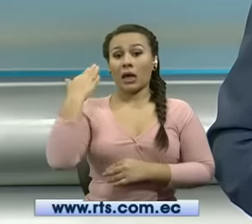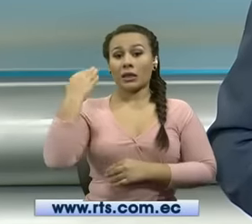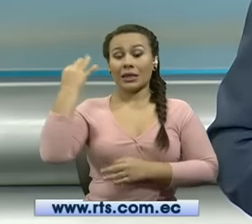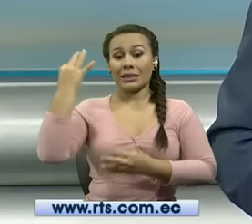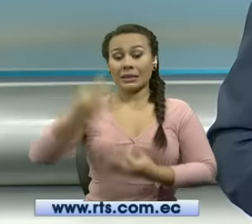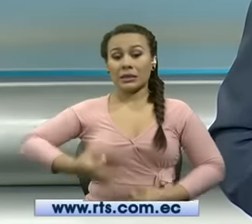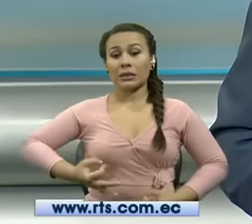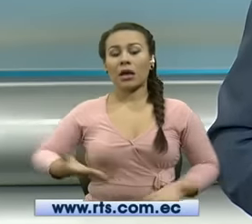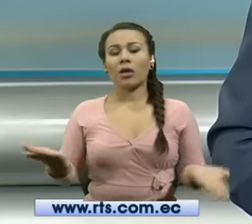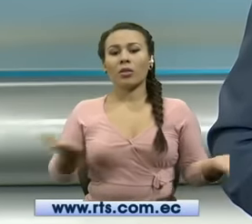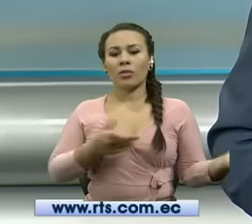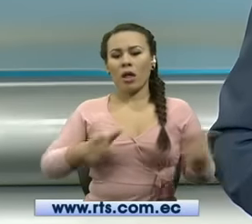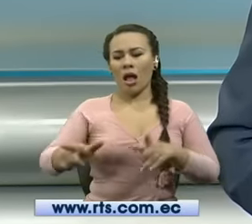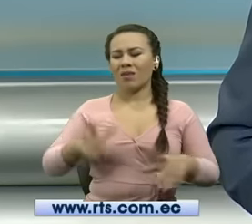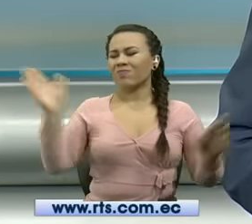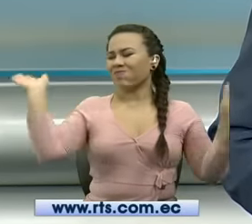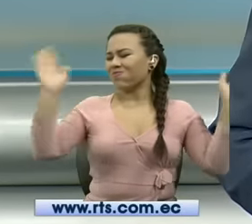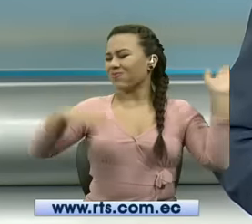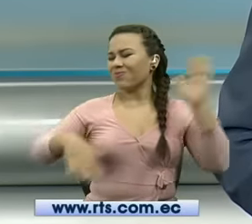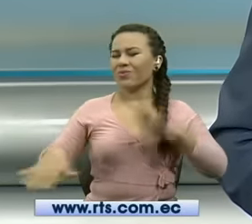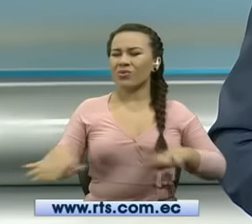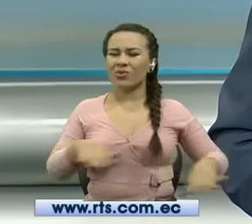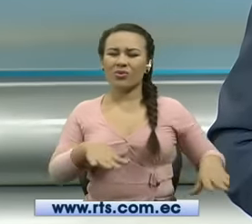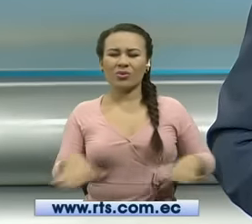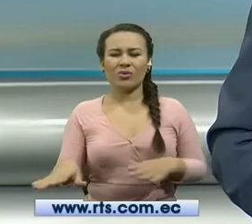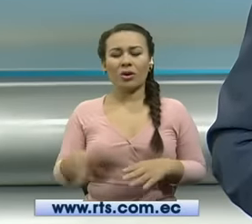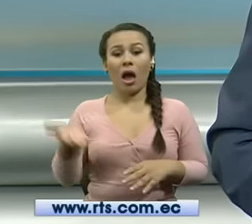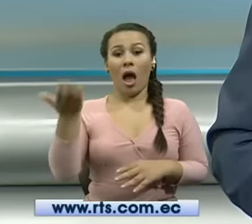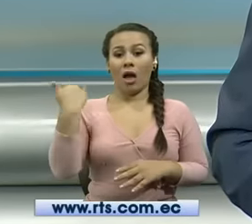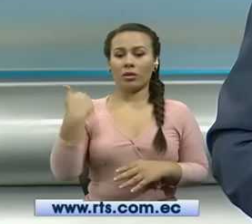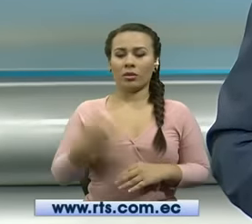clases en las zonas afectadas por el terremoto